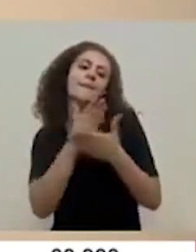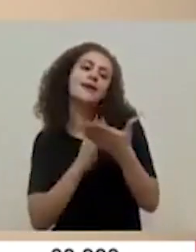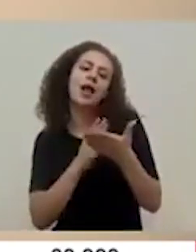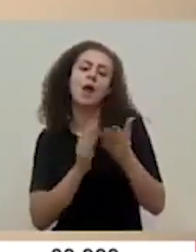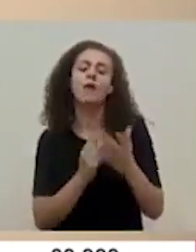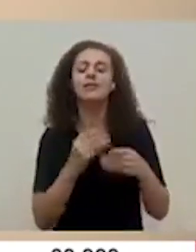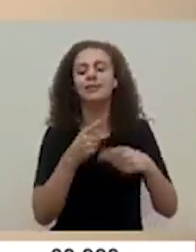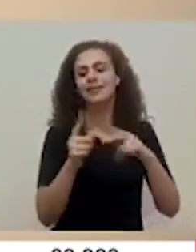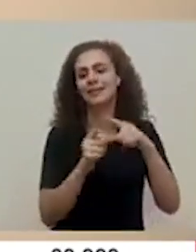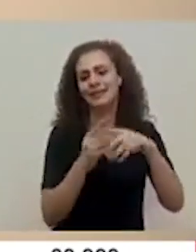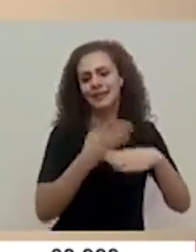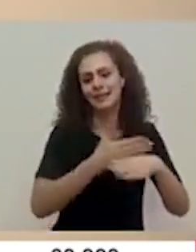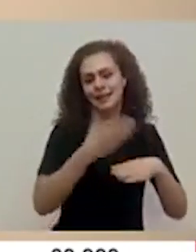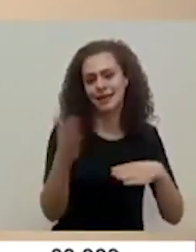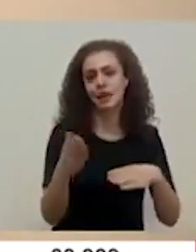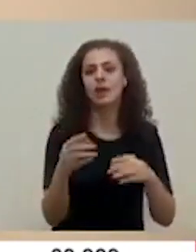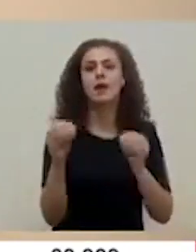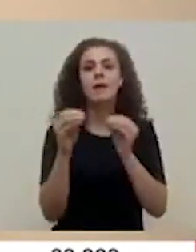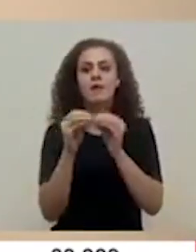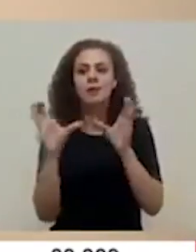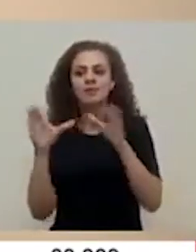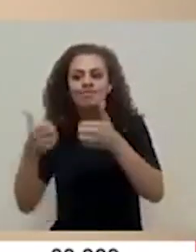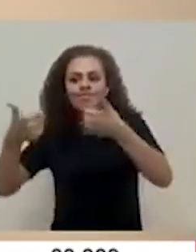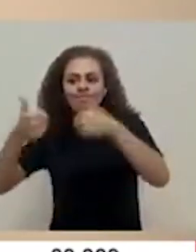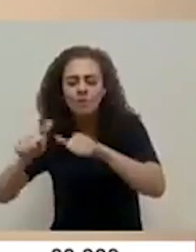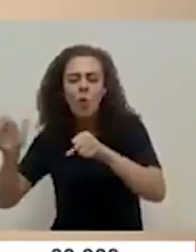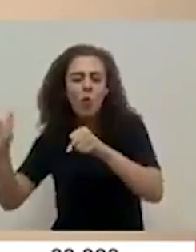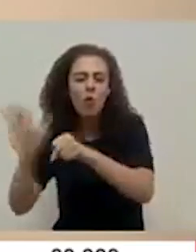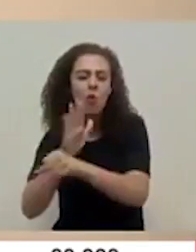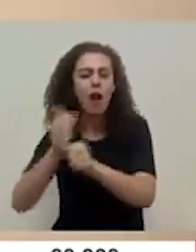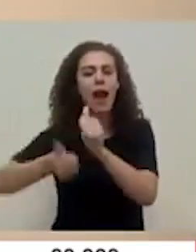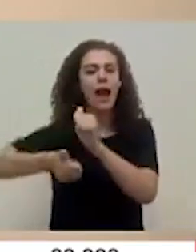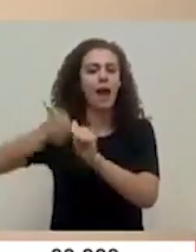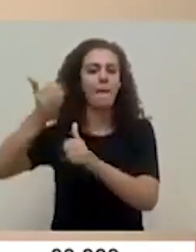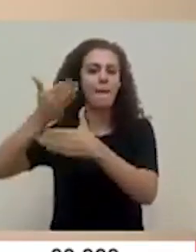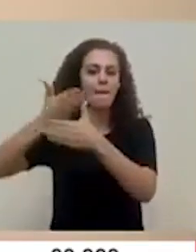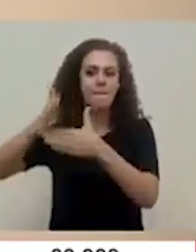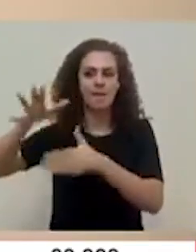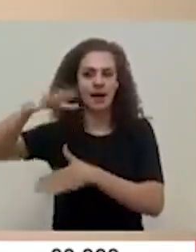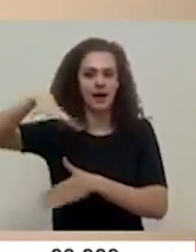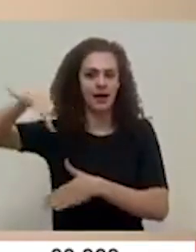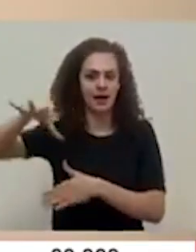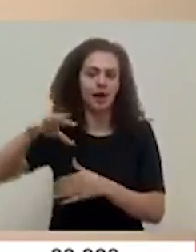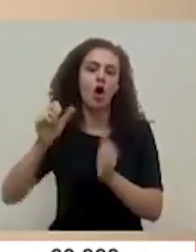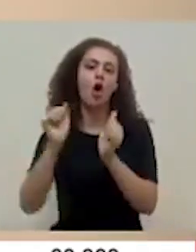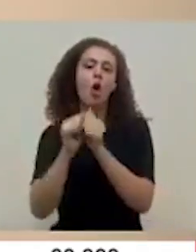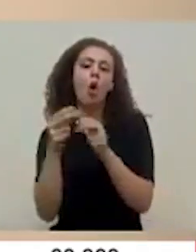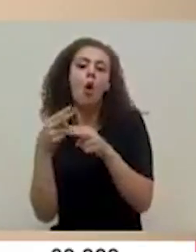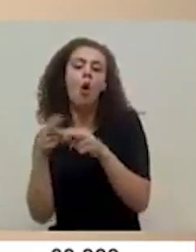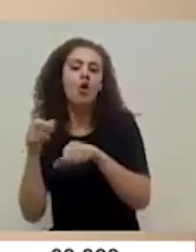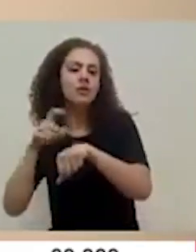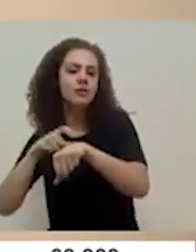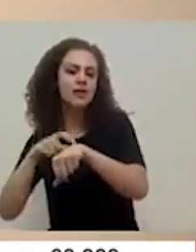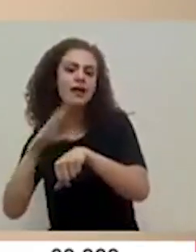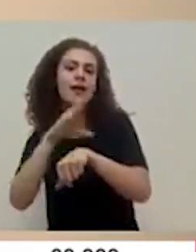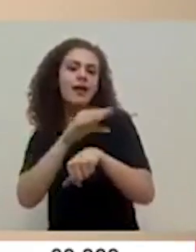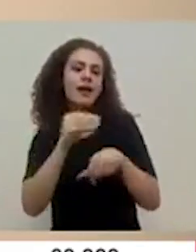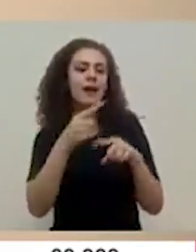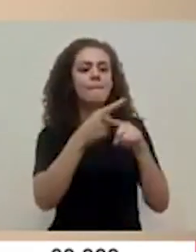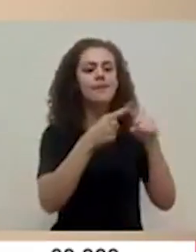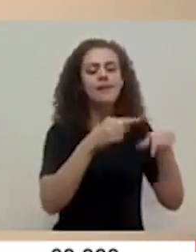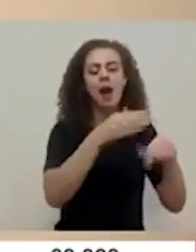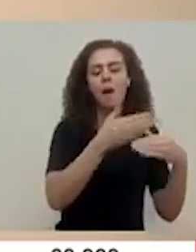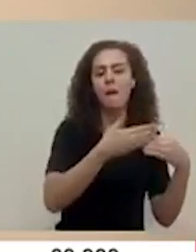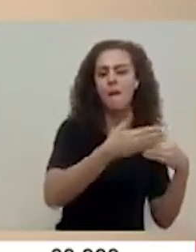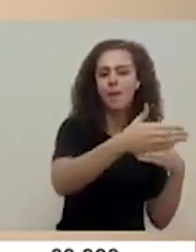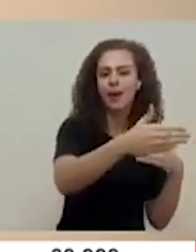y pues requiere del consenso más absoluto que se tenga la mayor parte de las reformas tanto en el corto plazo como en el mediano